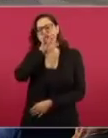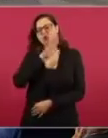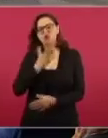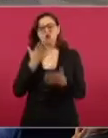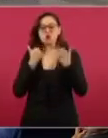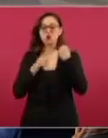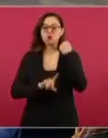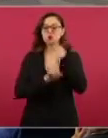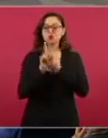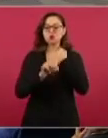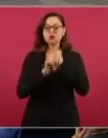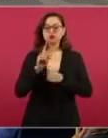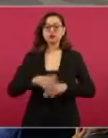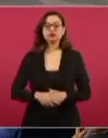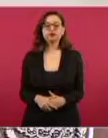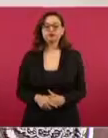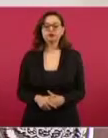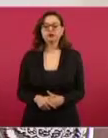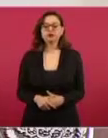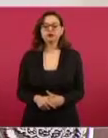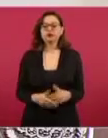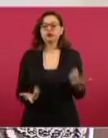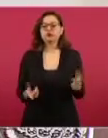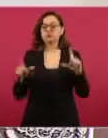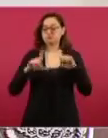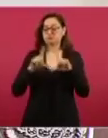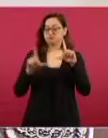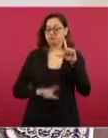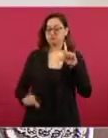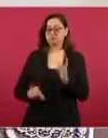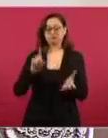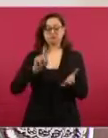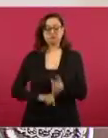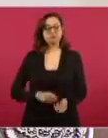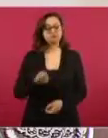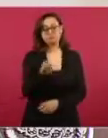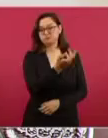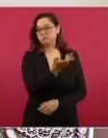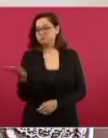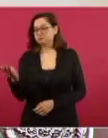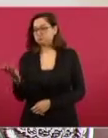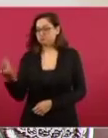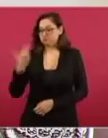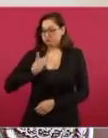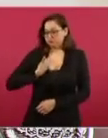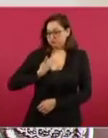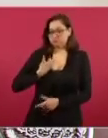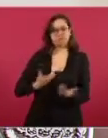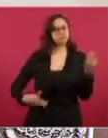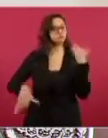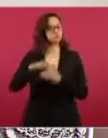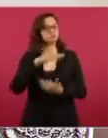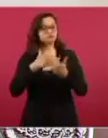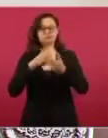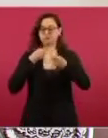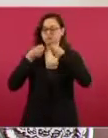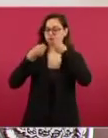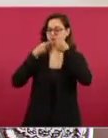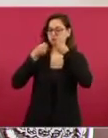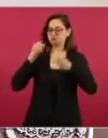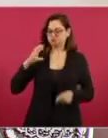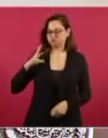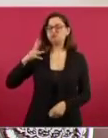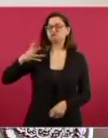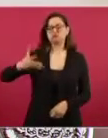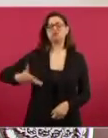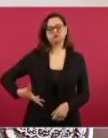Ser periodista en México es un gran honor, para ustedes, para mí, para todo mundo es un gran honor, a pesar de los